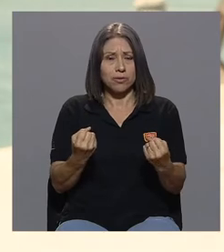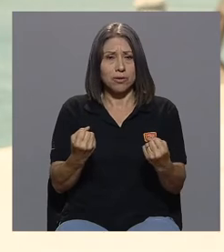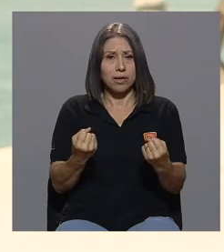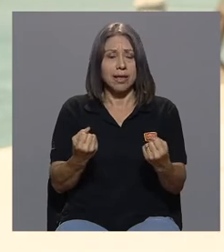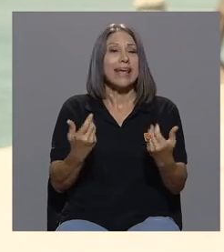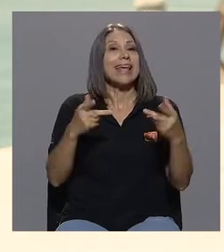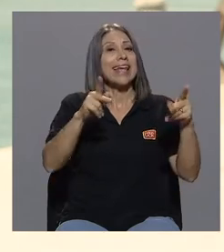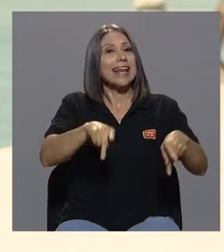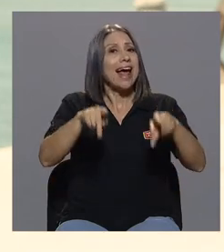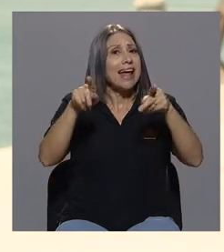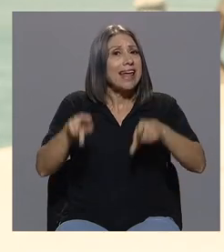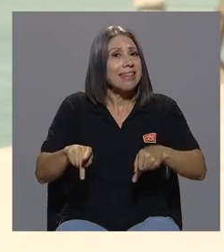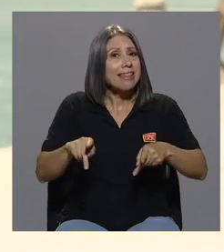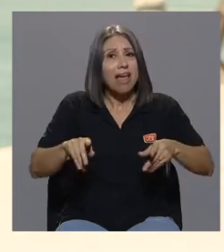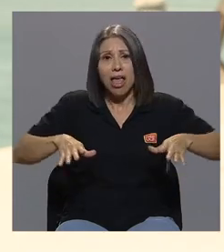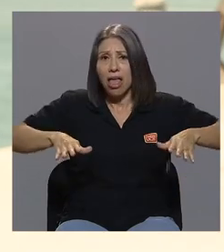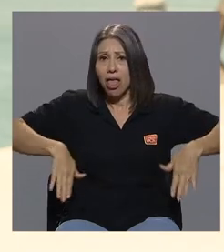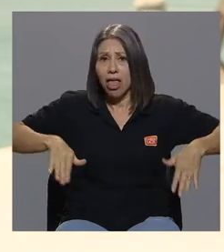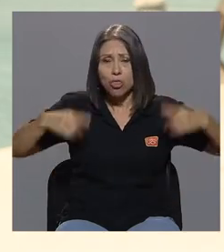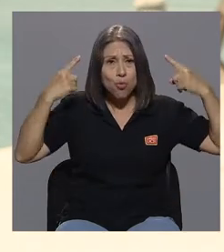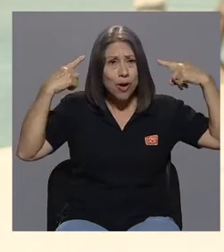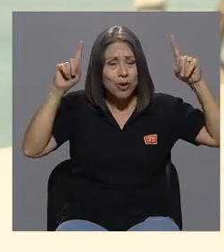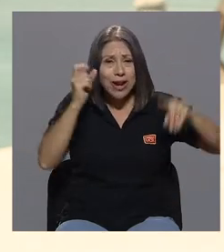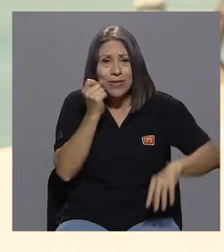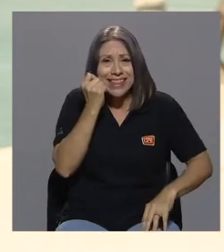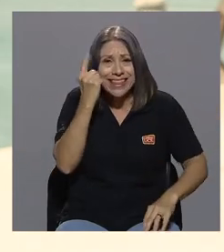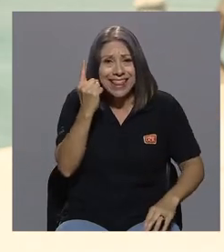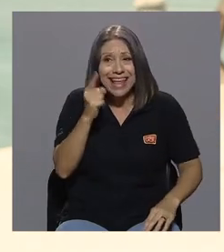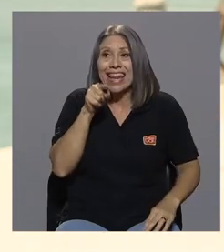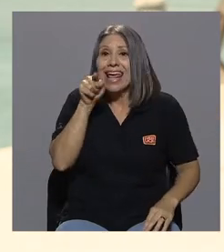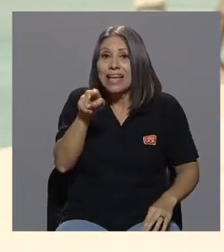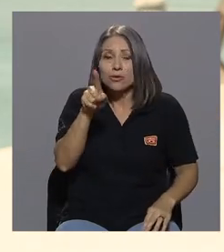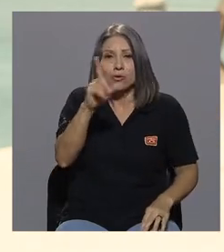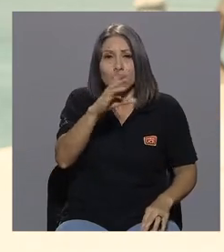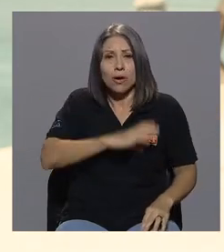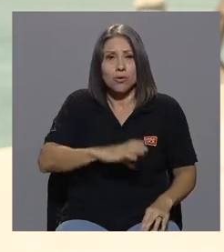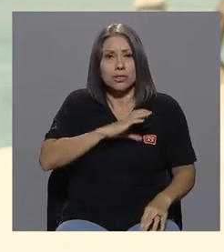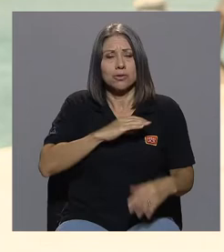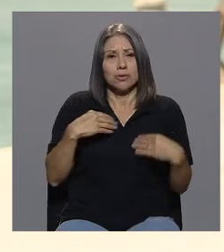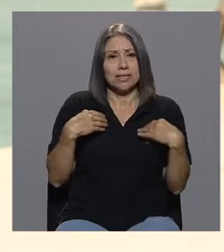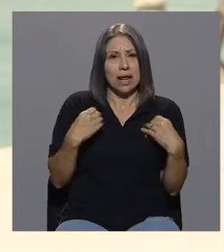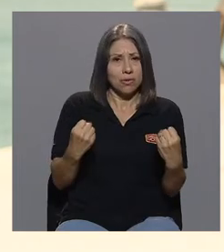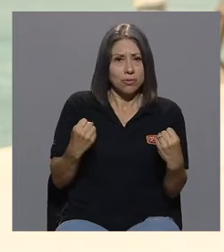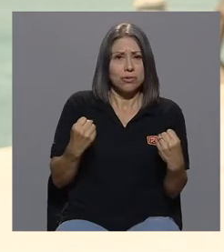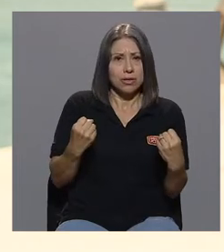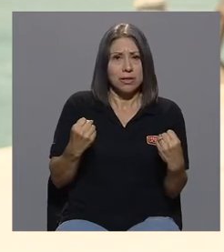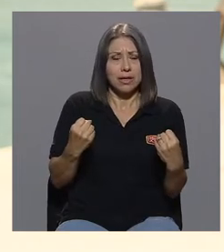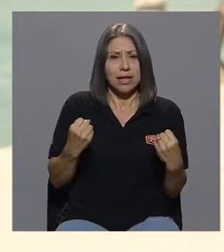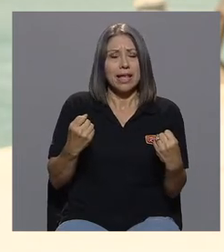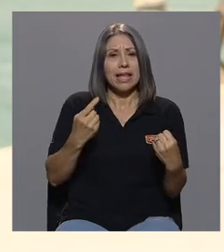gente no ha logrado entender que es una condición de salud en la que estamos...